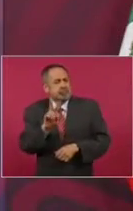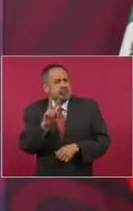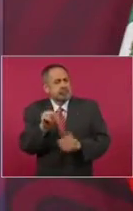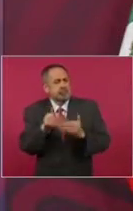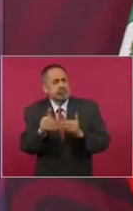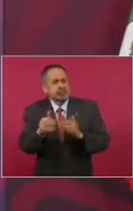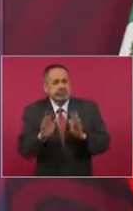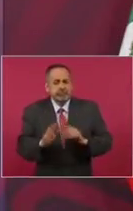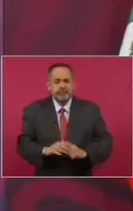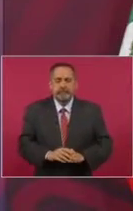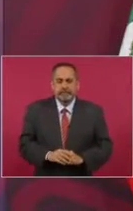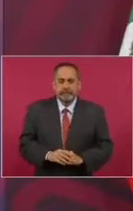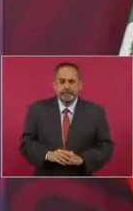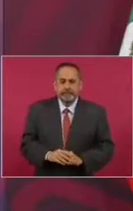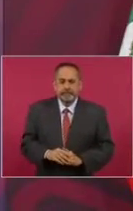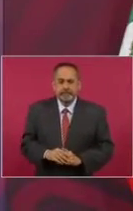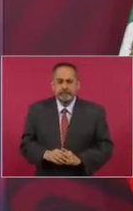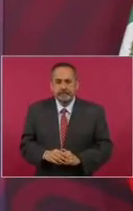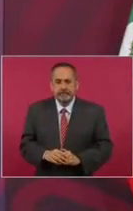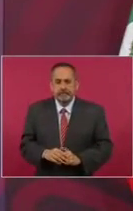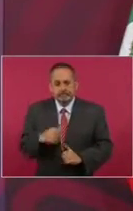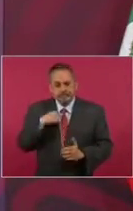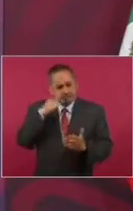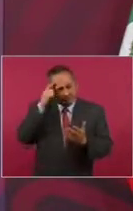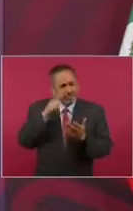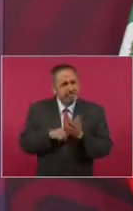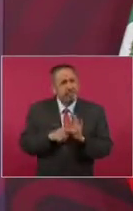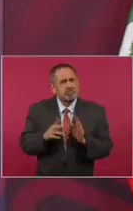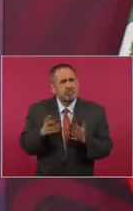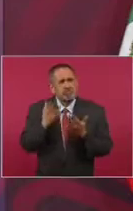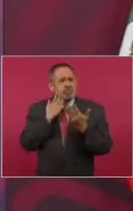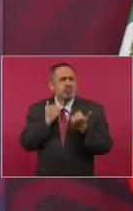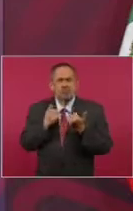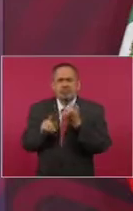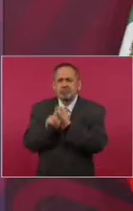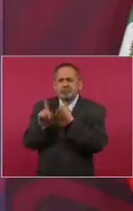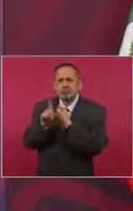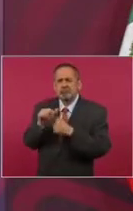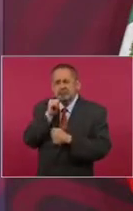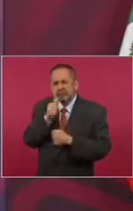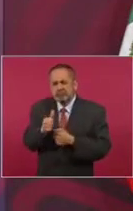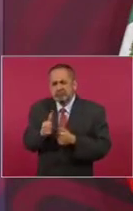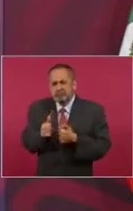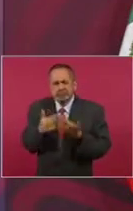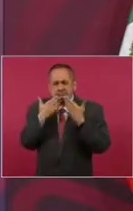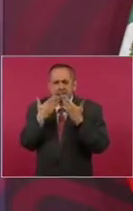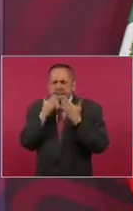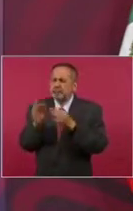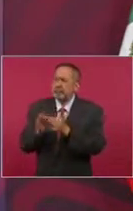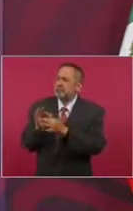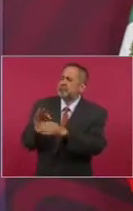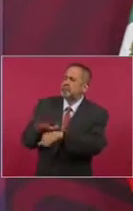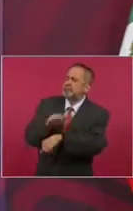considero que haya ningún problema, porque está